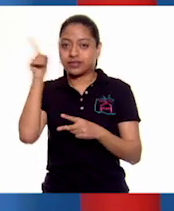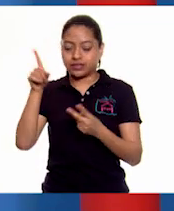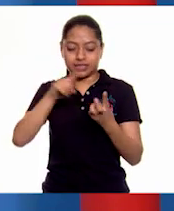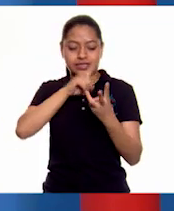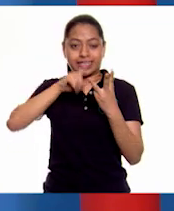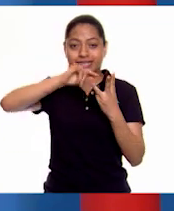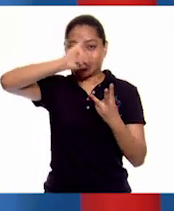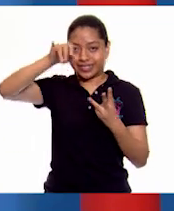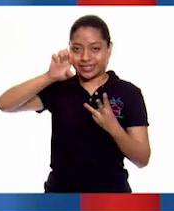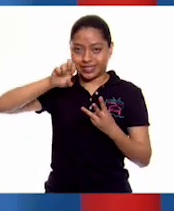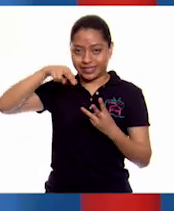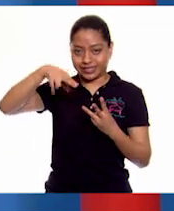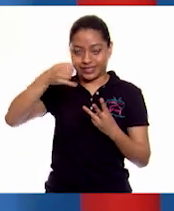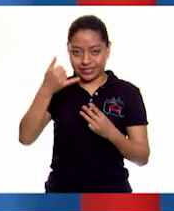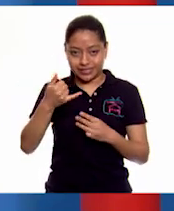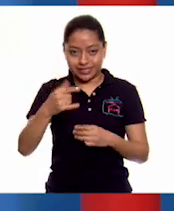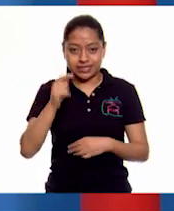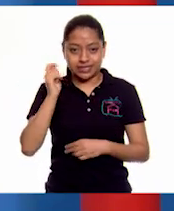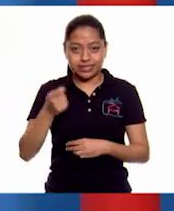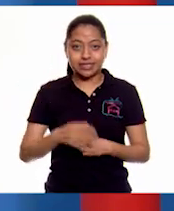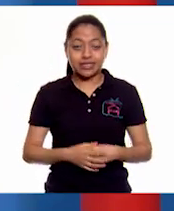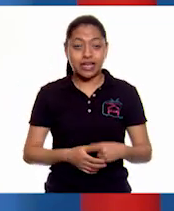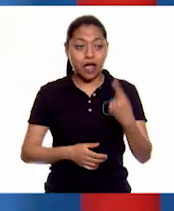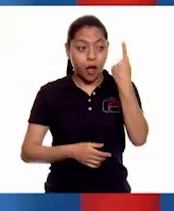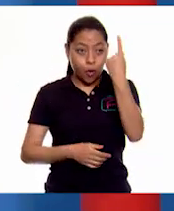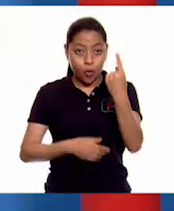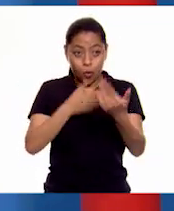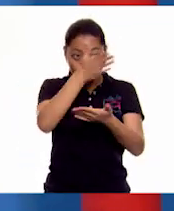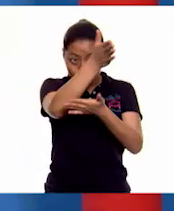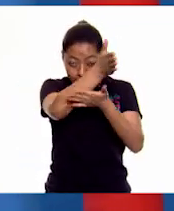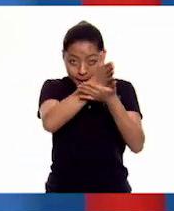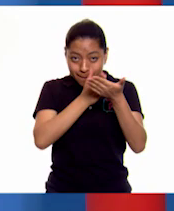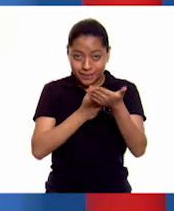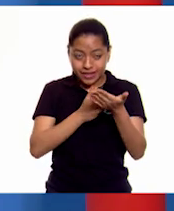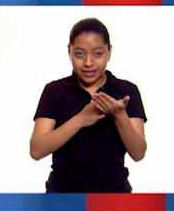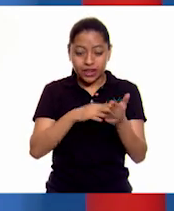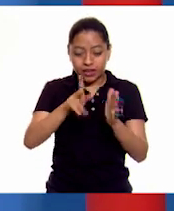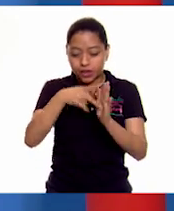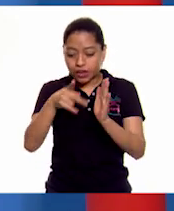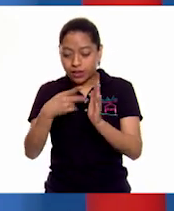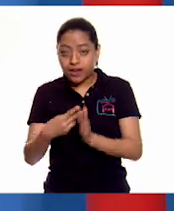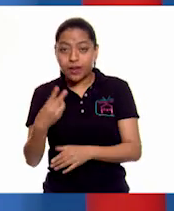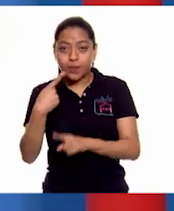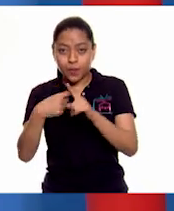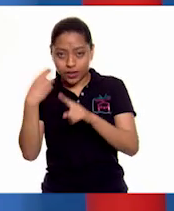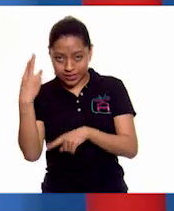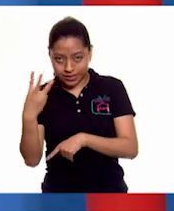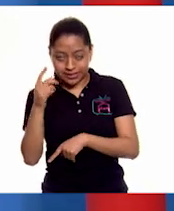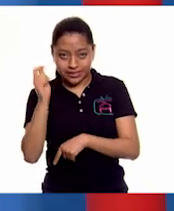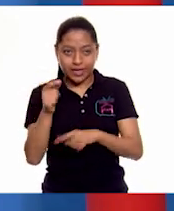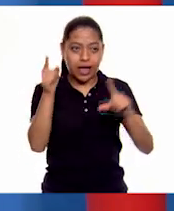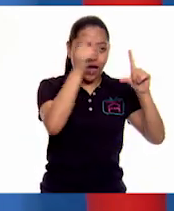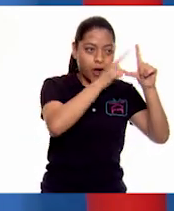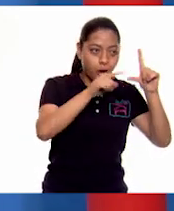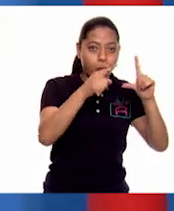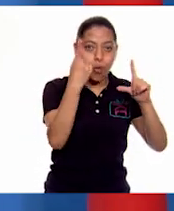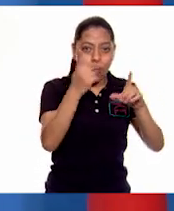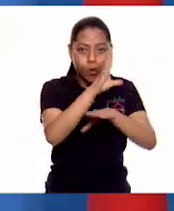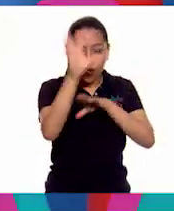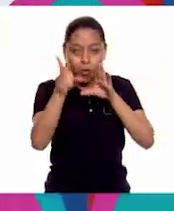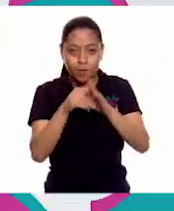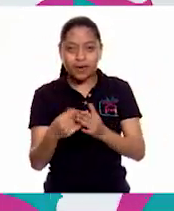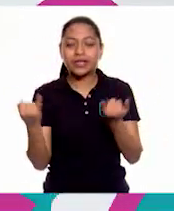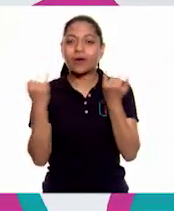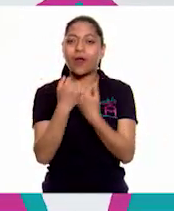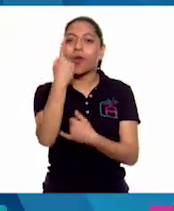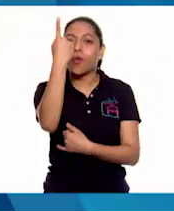Ajá. De un entero, solo podemos obtener dos medios. Y del otro entero, ya solo tomaremos uno de esos medios. ¿Eso es lo correcto?